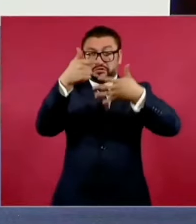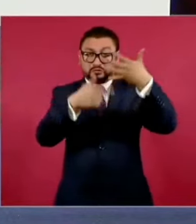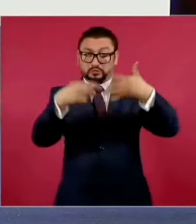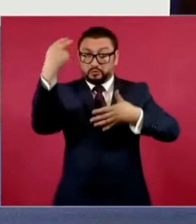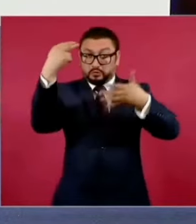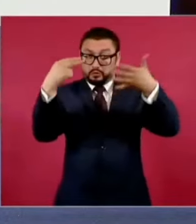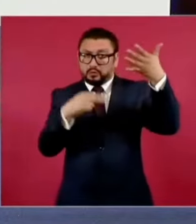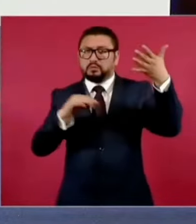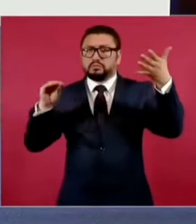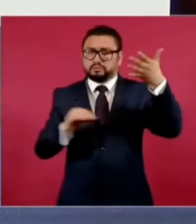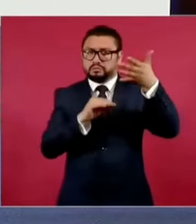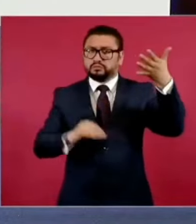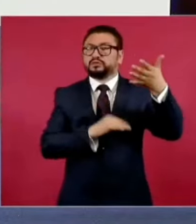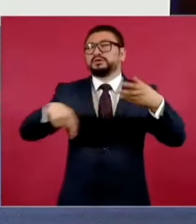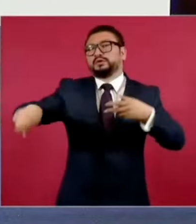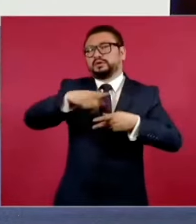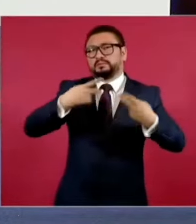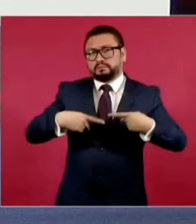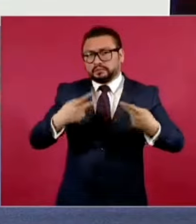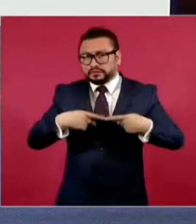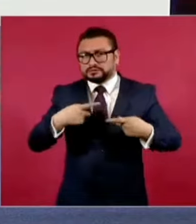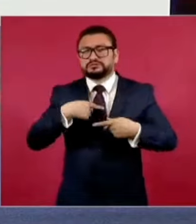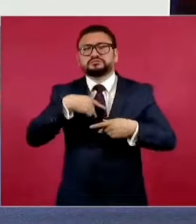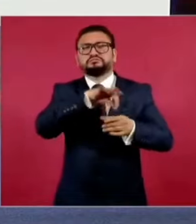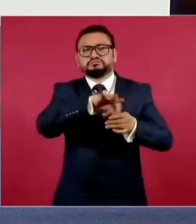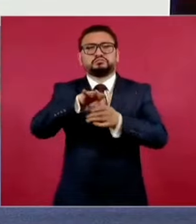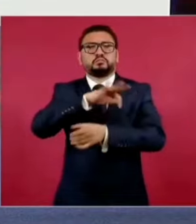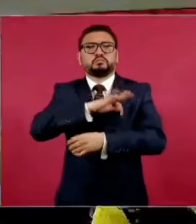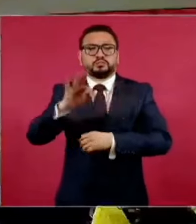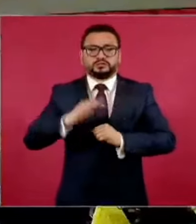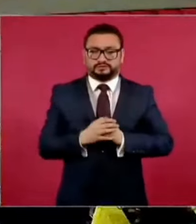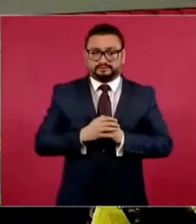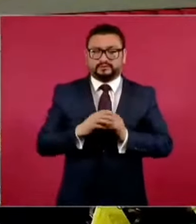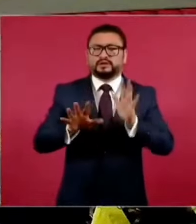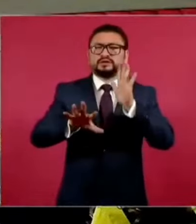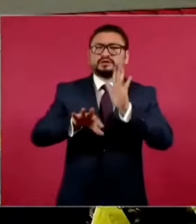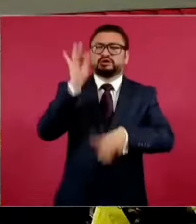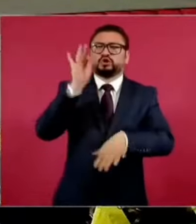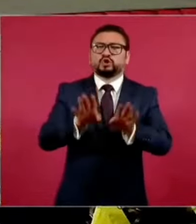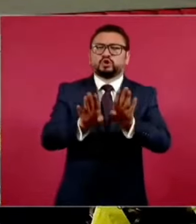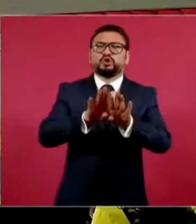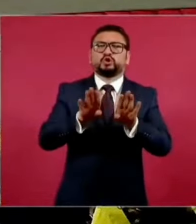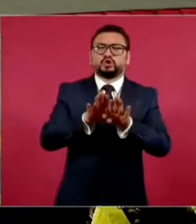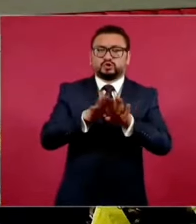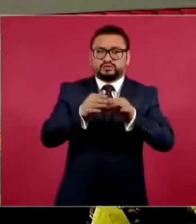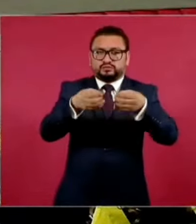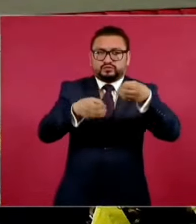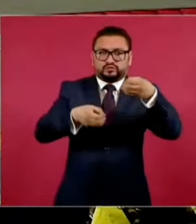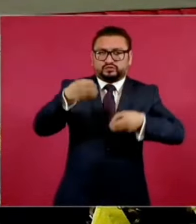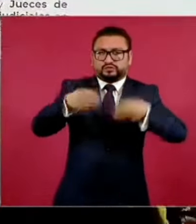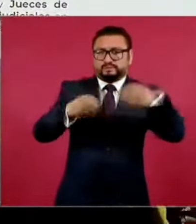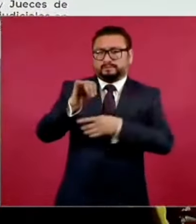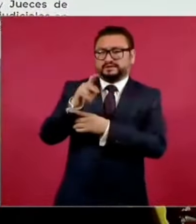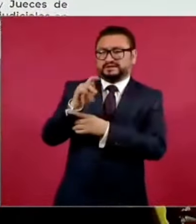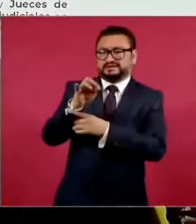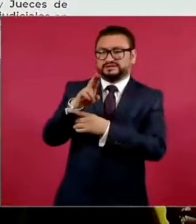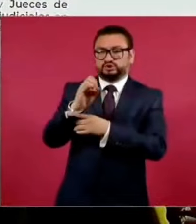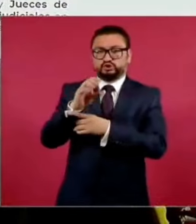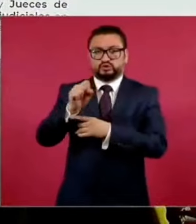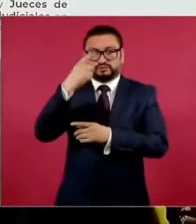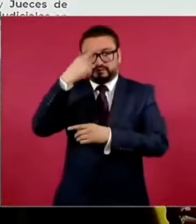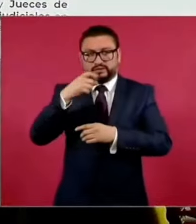ser votados. ¿Cómo se va a seleccionar el caso de los ministros de la Suprema Corte,